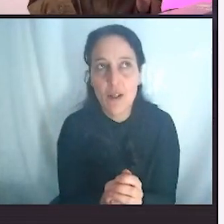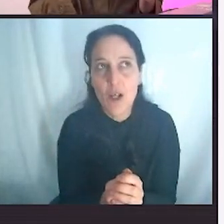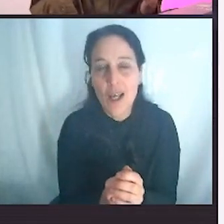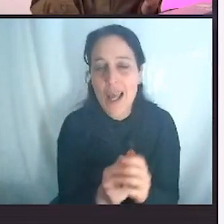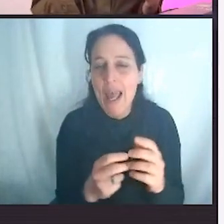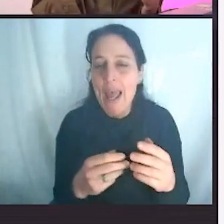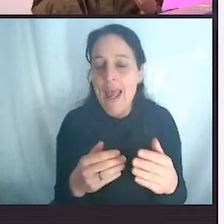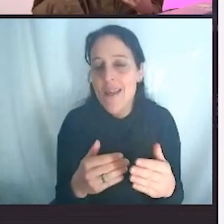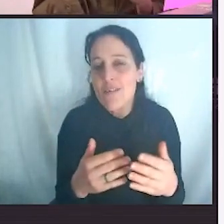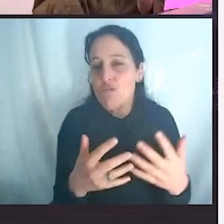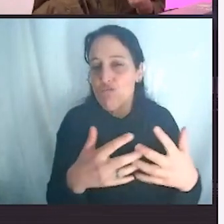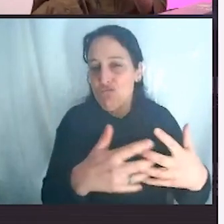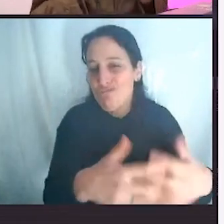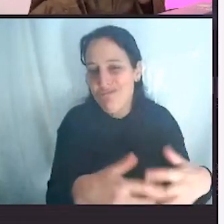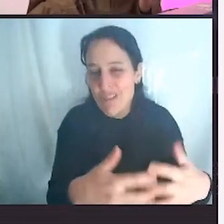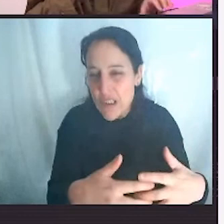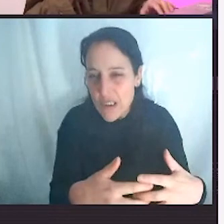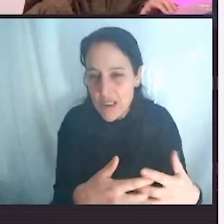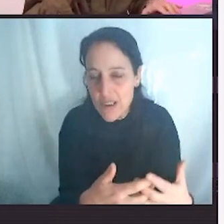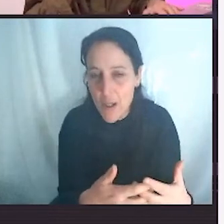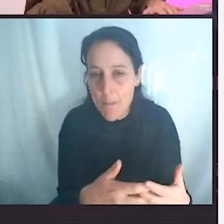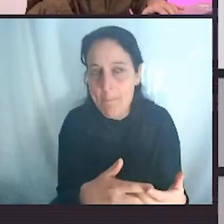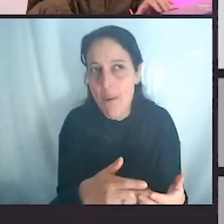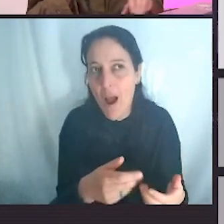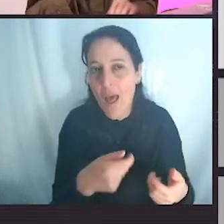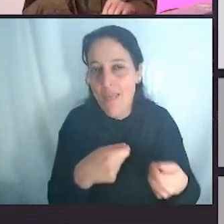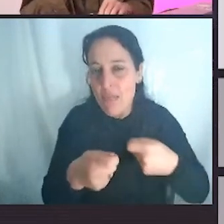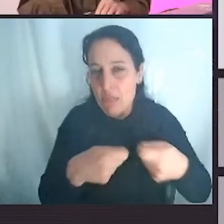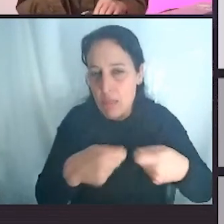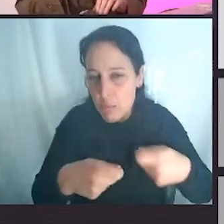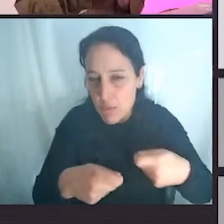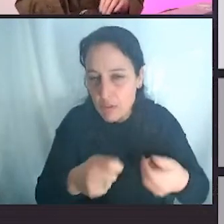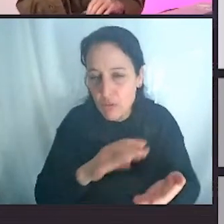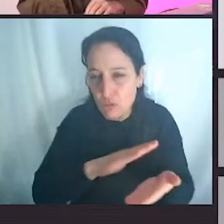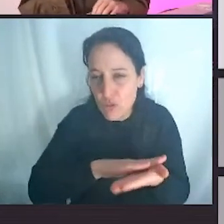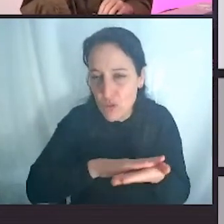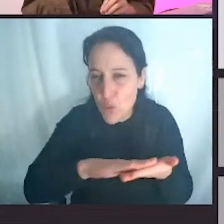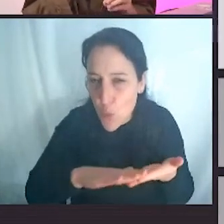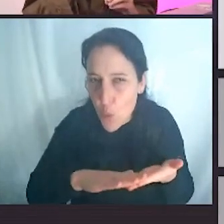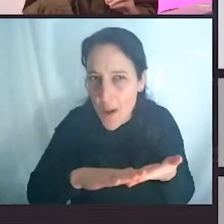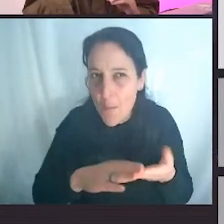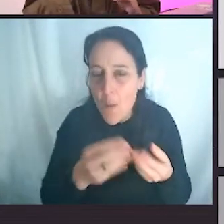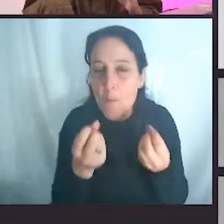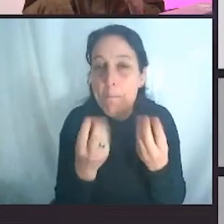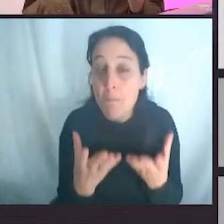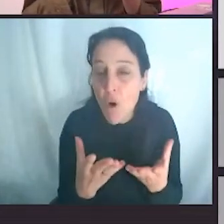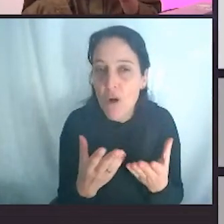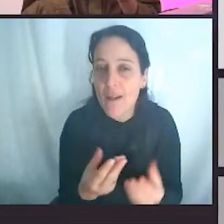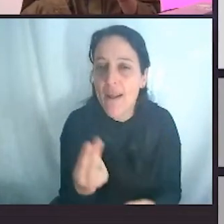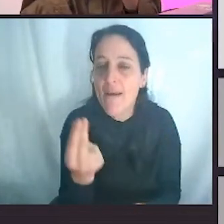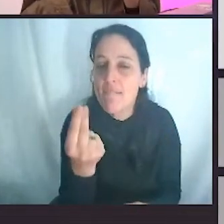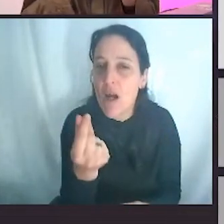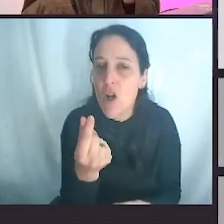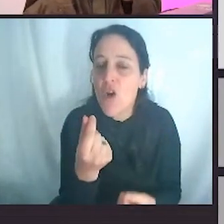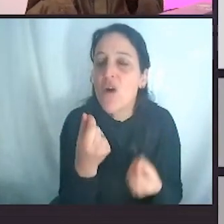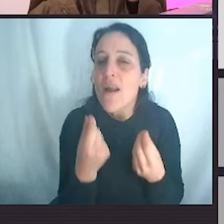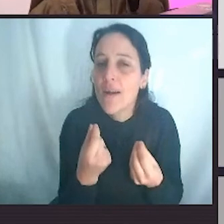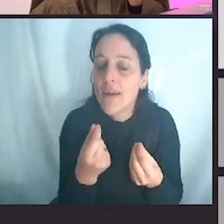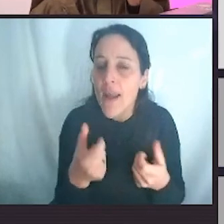un nuevo mercado que le da valor a la desplastificación. Y eso es lo más interesante de este token, que de repente este